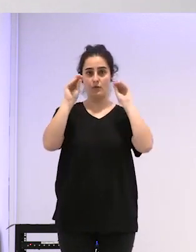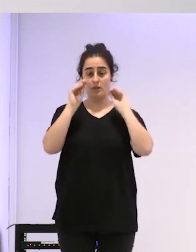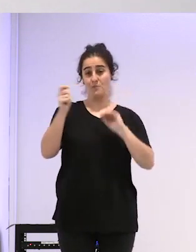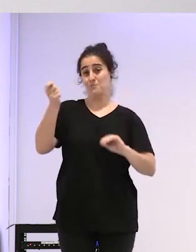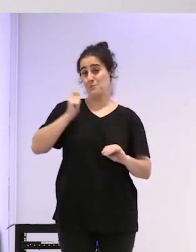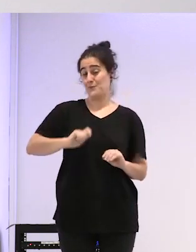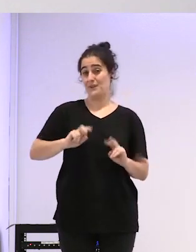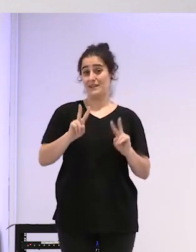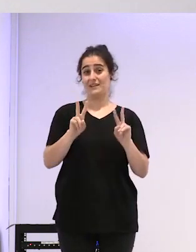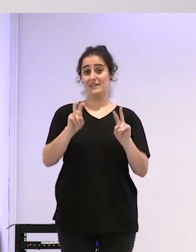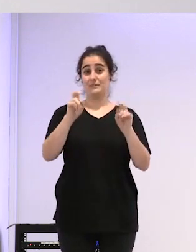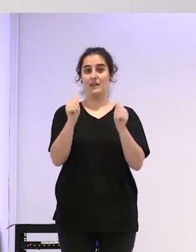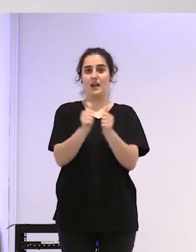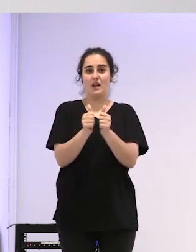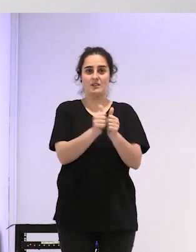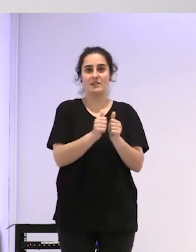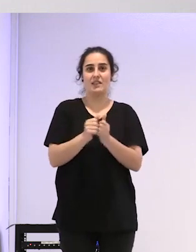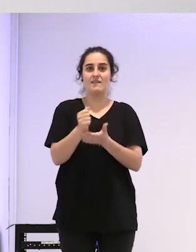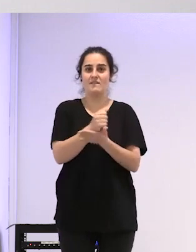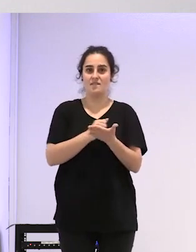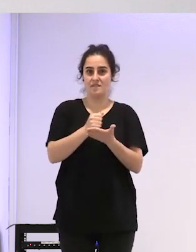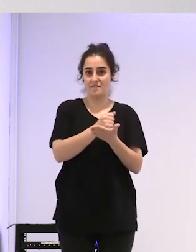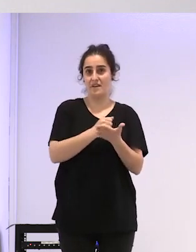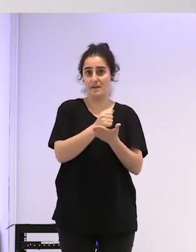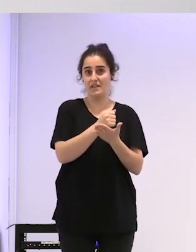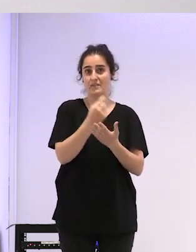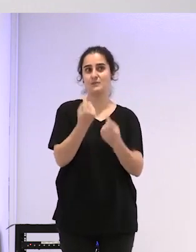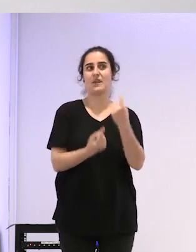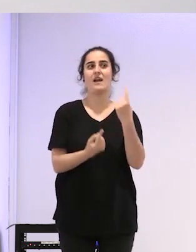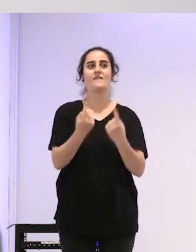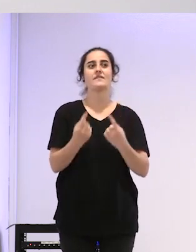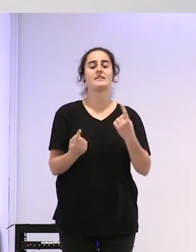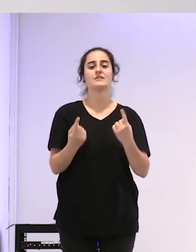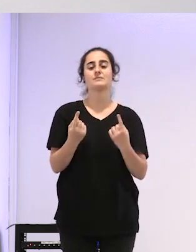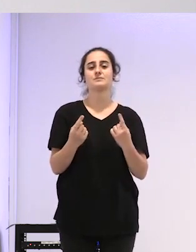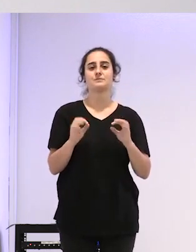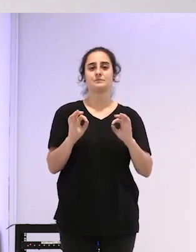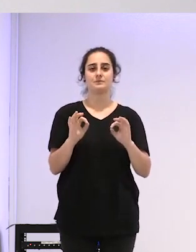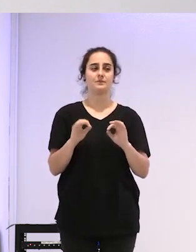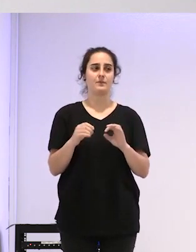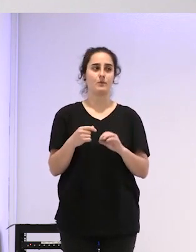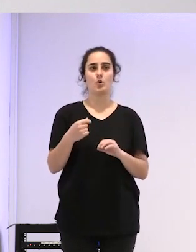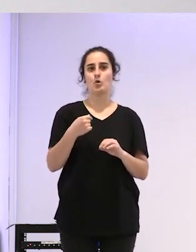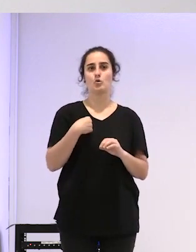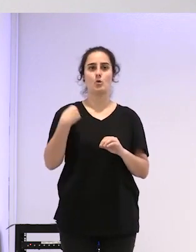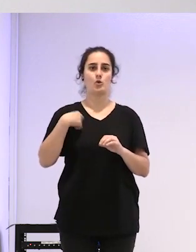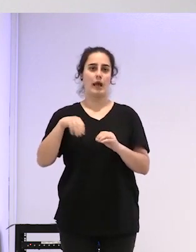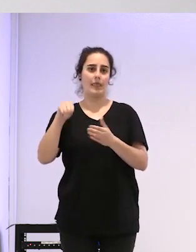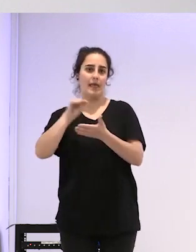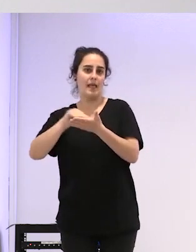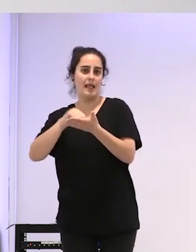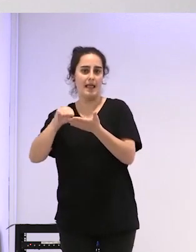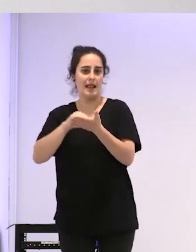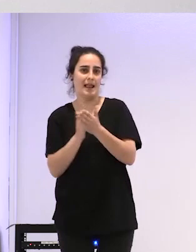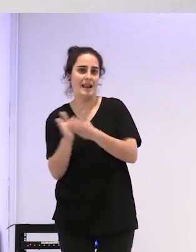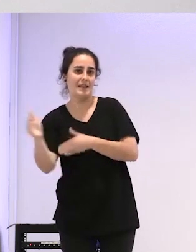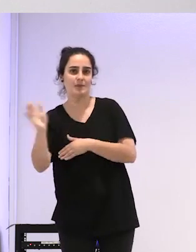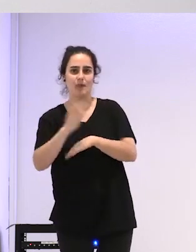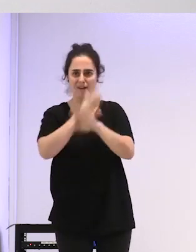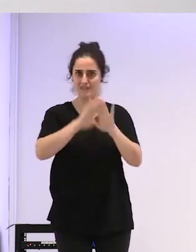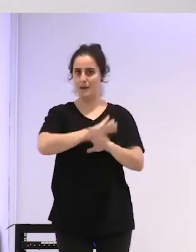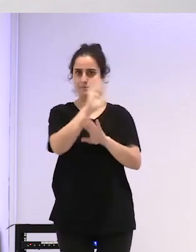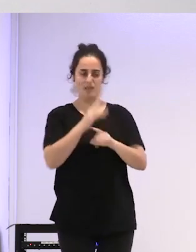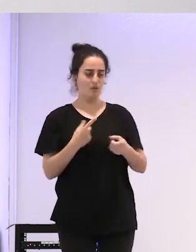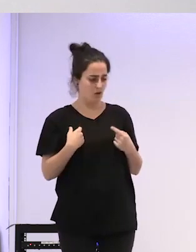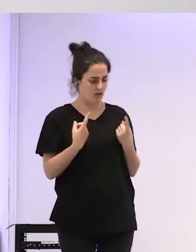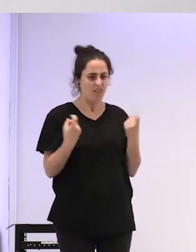asistencia a la farmacia y muchas veces es eso como rollo al final pero claro yo sé yo soy de letras puras pero igual es que al final voy a tener que no